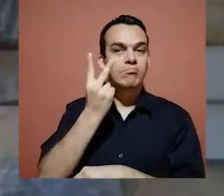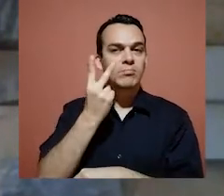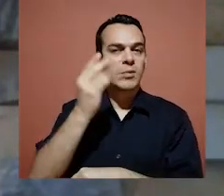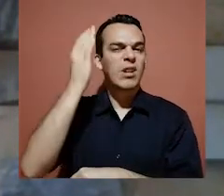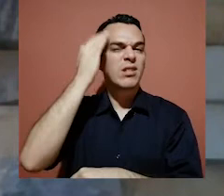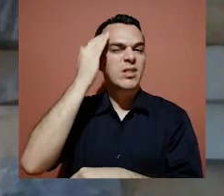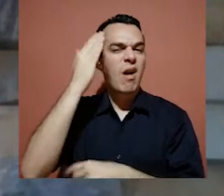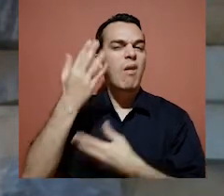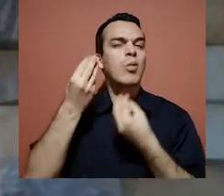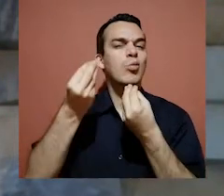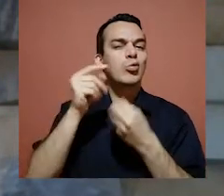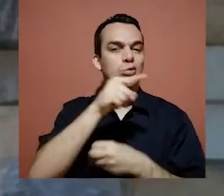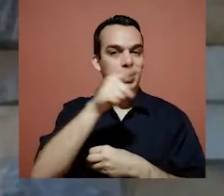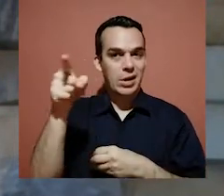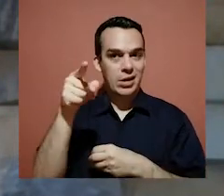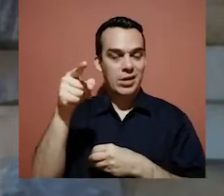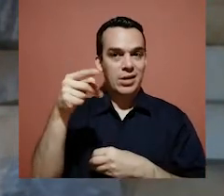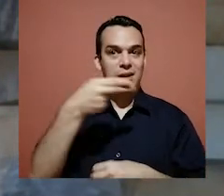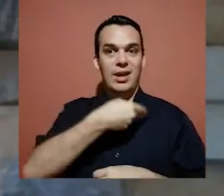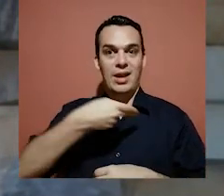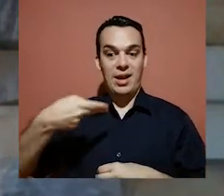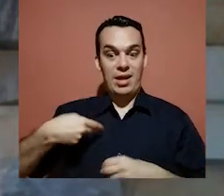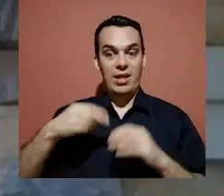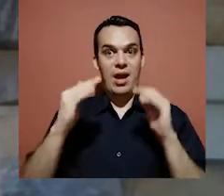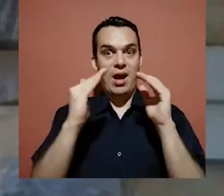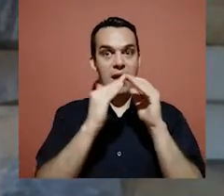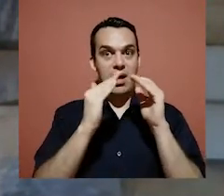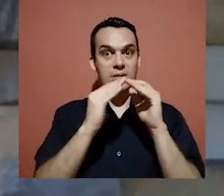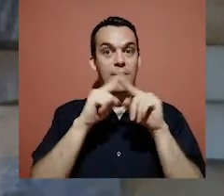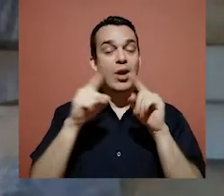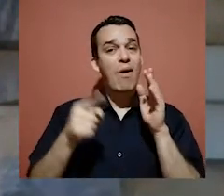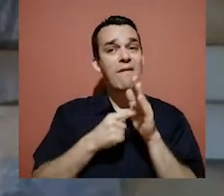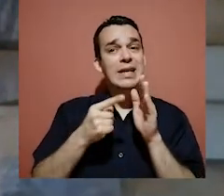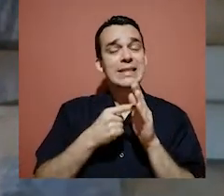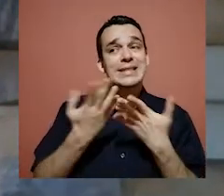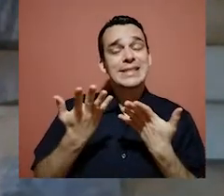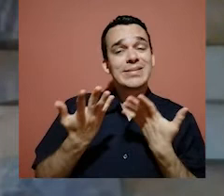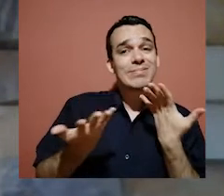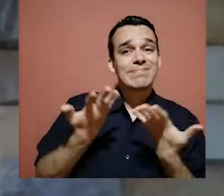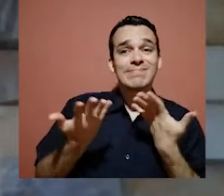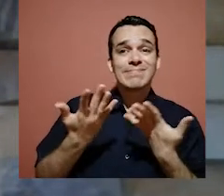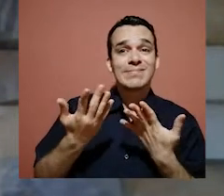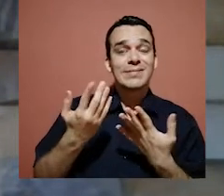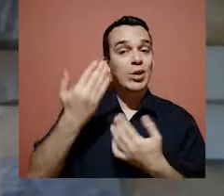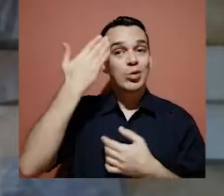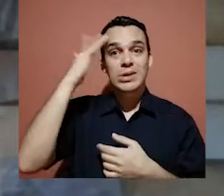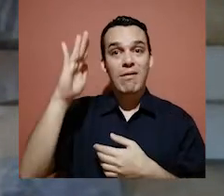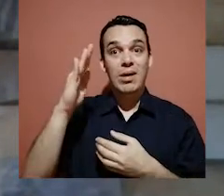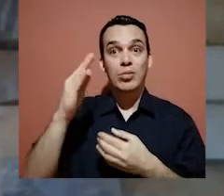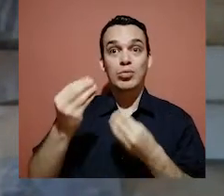veamos que también conocemos nuestro cantón. Heredia es nuestro hogar, pero a veces no sabemos mucho de él.